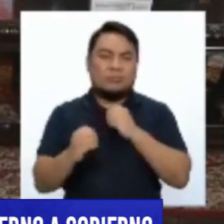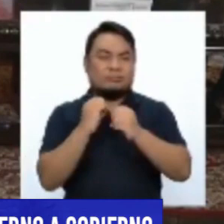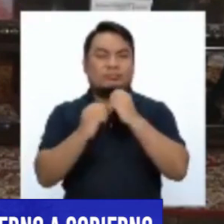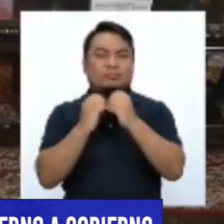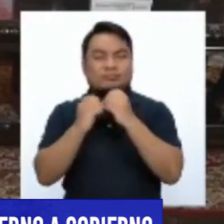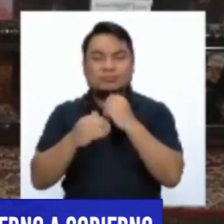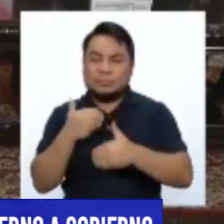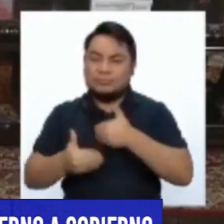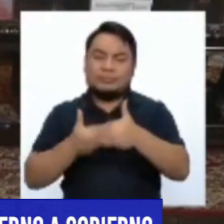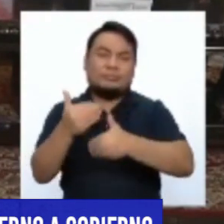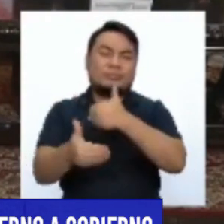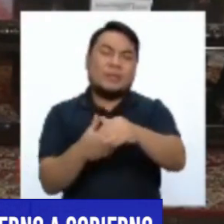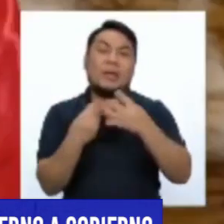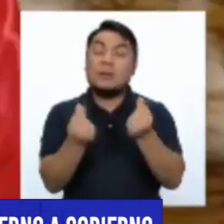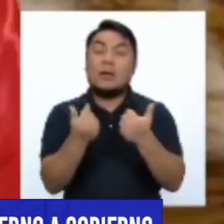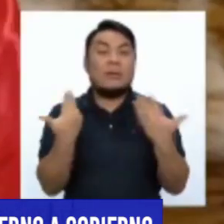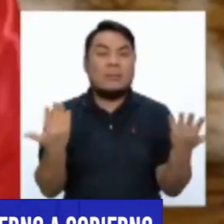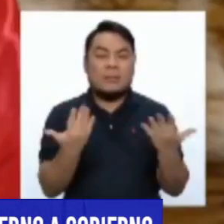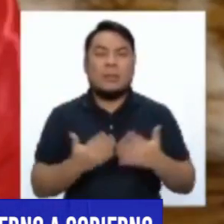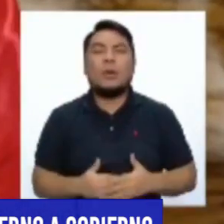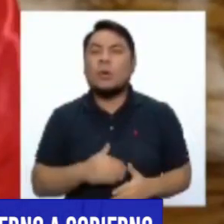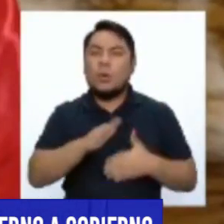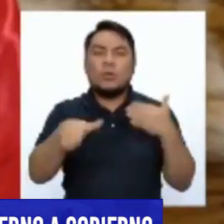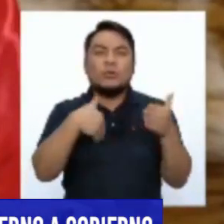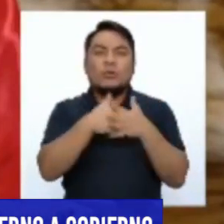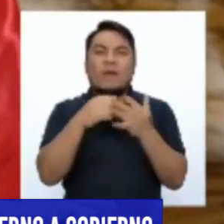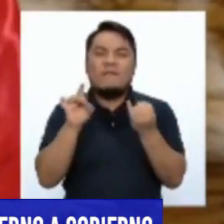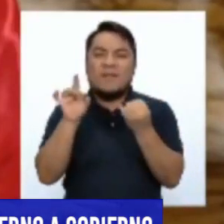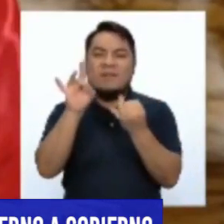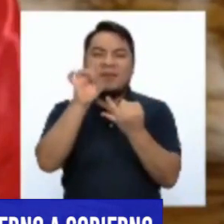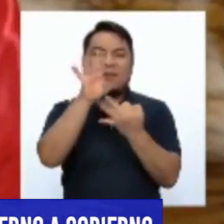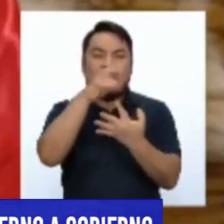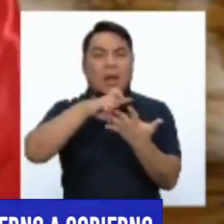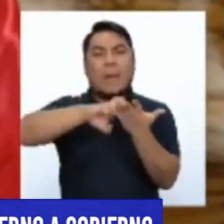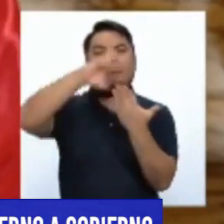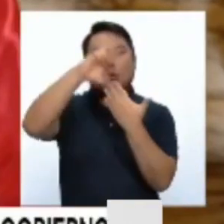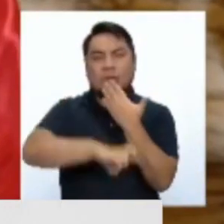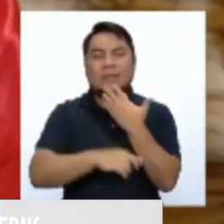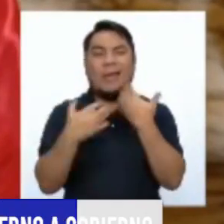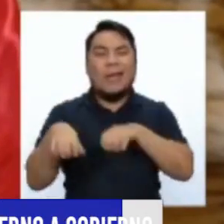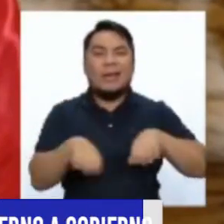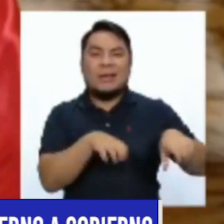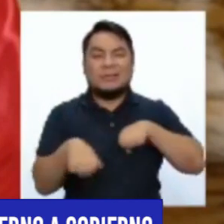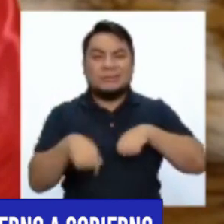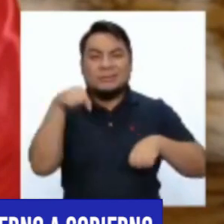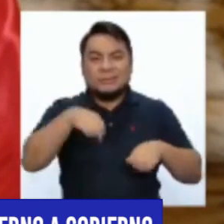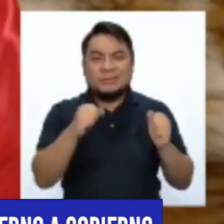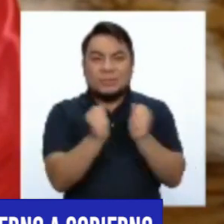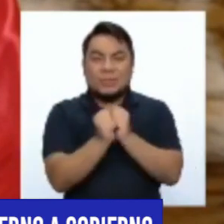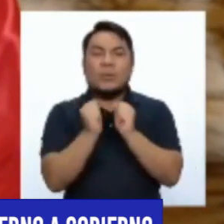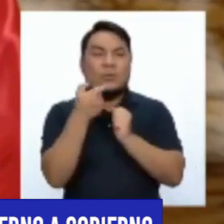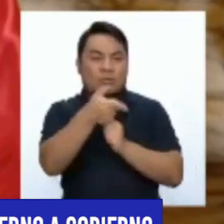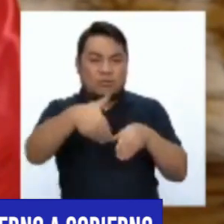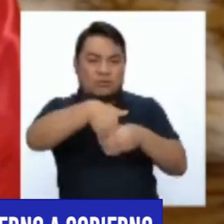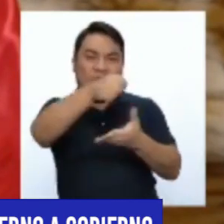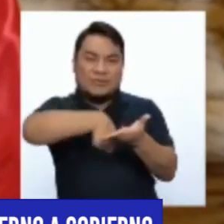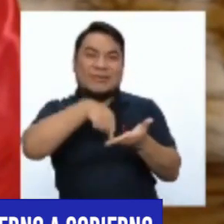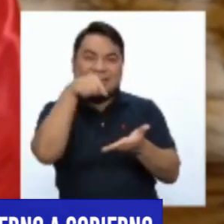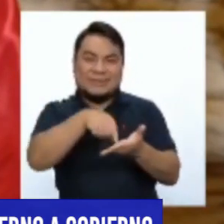trabajar los diversos proyectos que se van a hacer con cargo a este contrato.